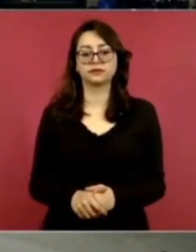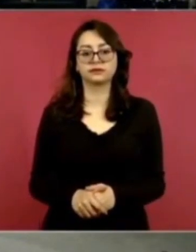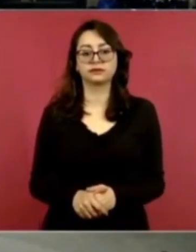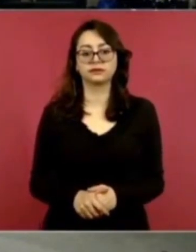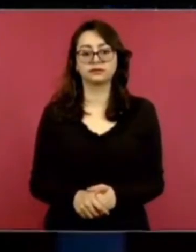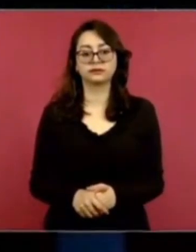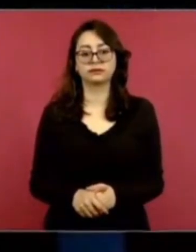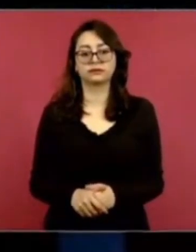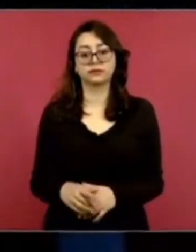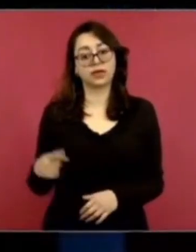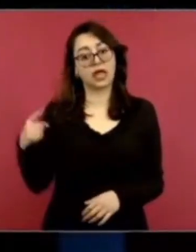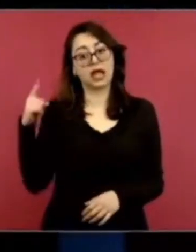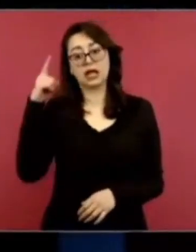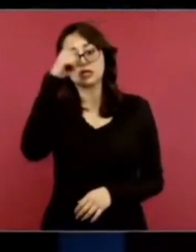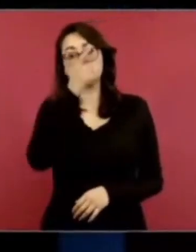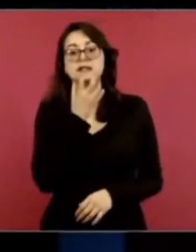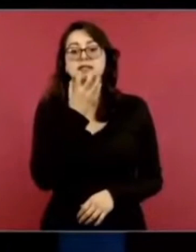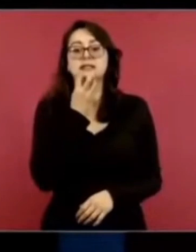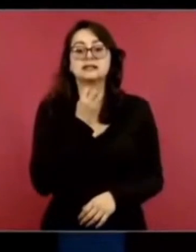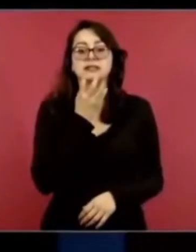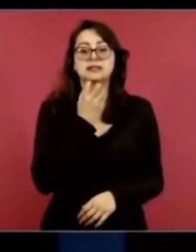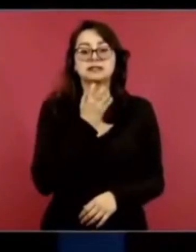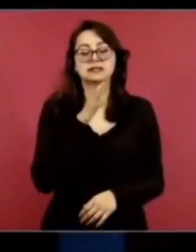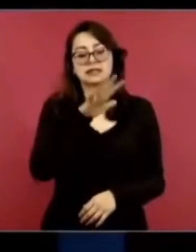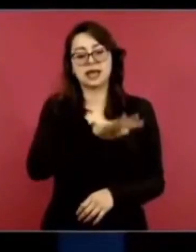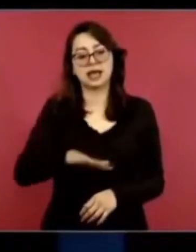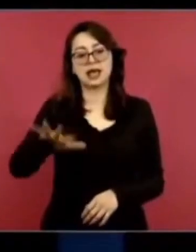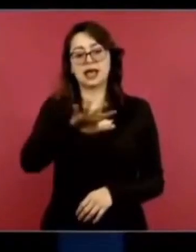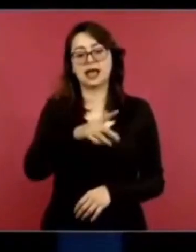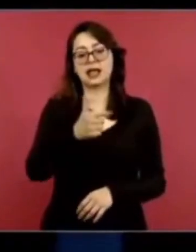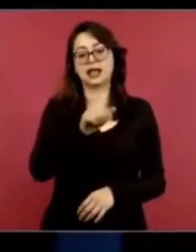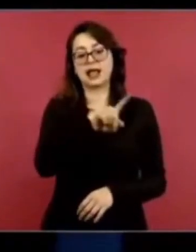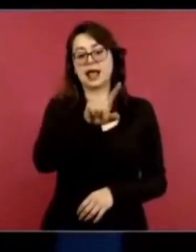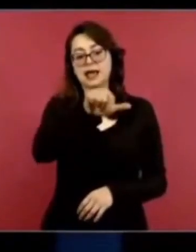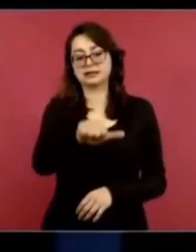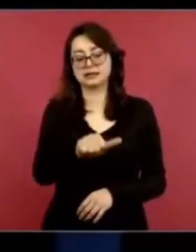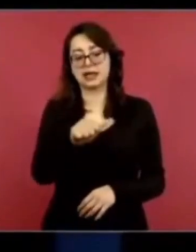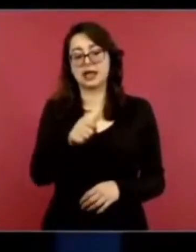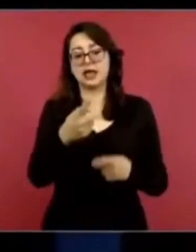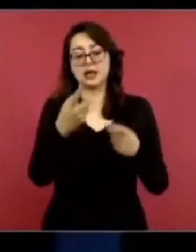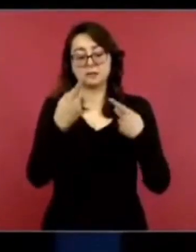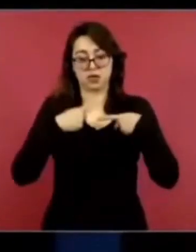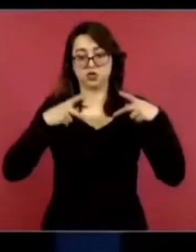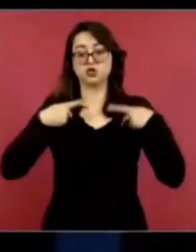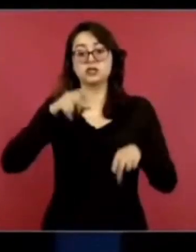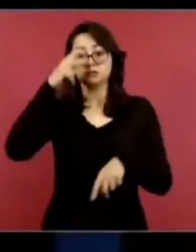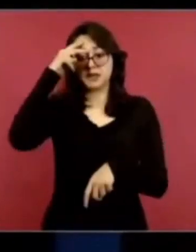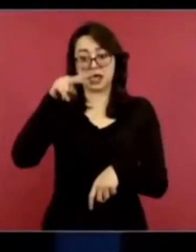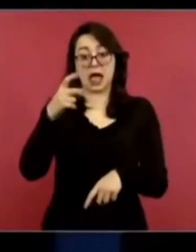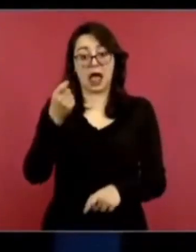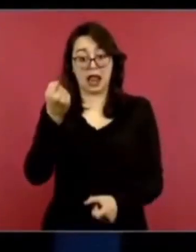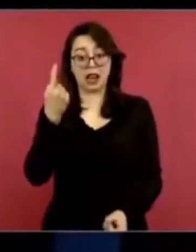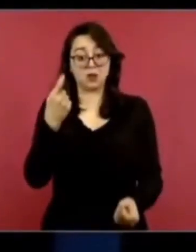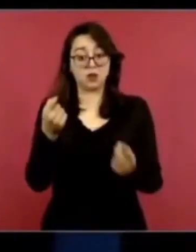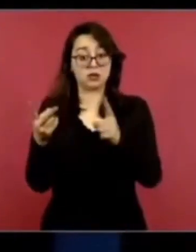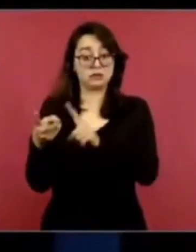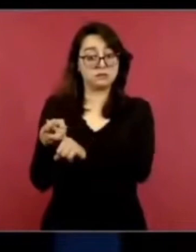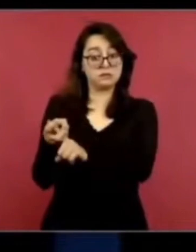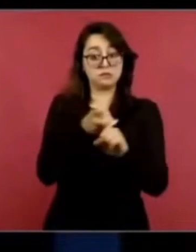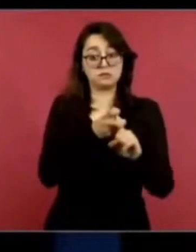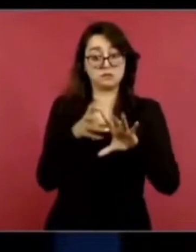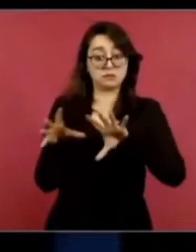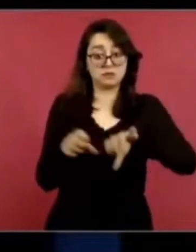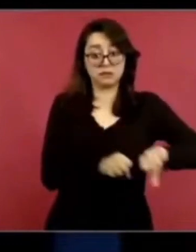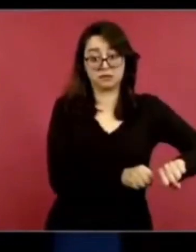ahí en la franja de Gaza. Antes del jueves o viernes, si no mal recuerdo, hubo una comunicación del grupo Hamas, o